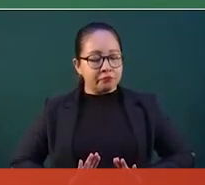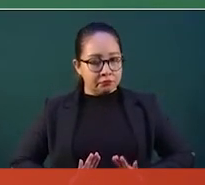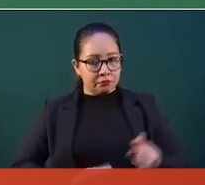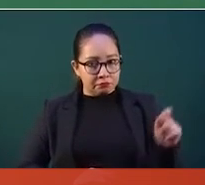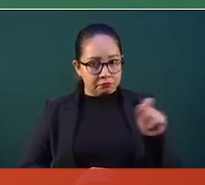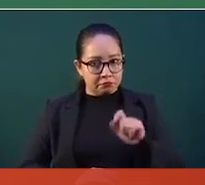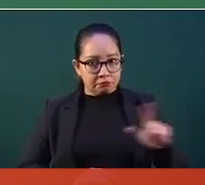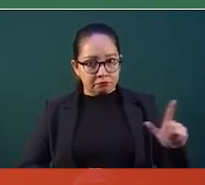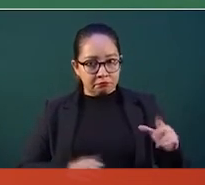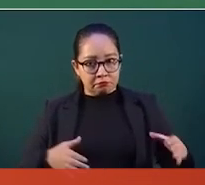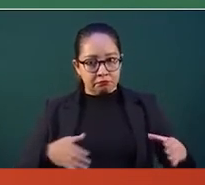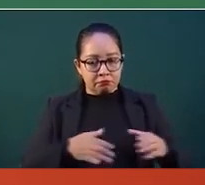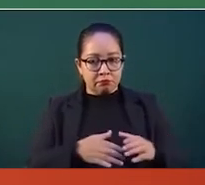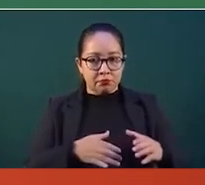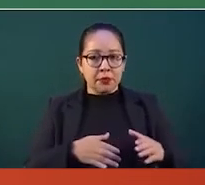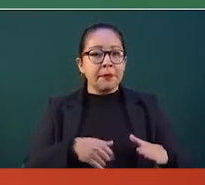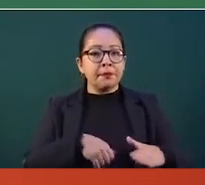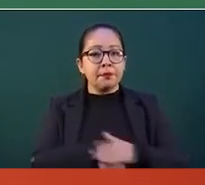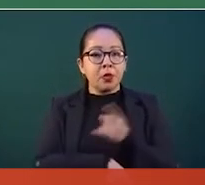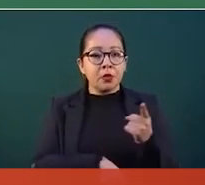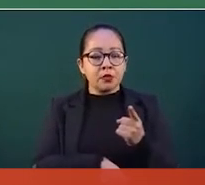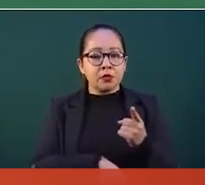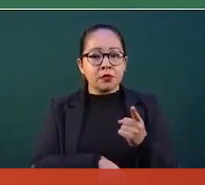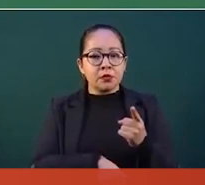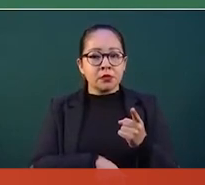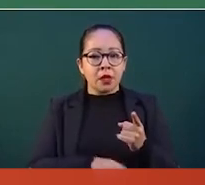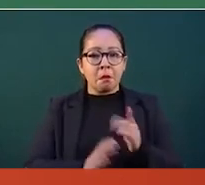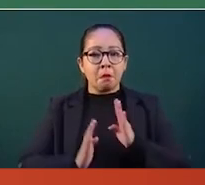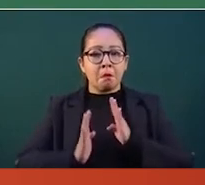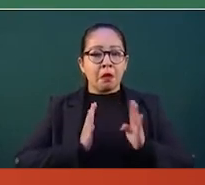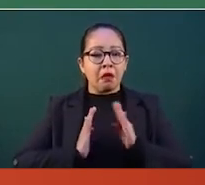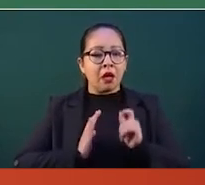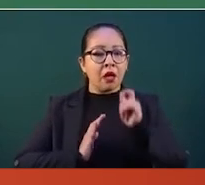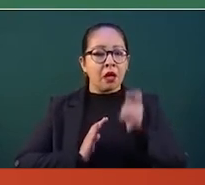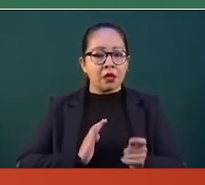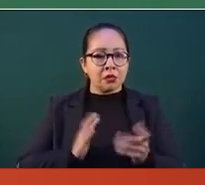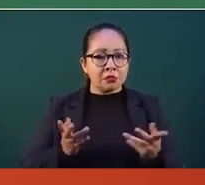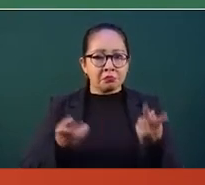Porque el soldado es pueblo uniformado.